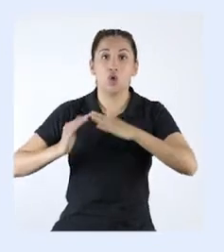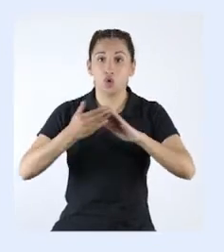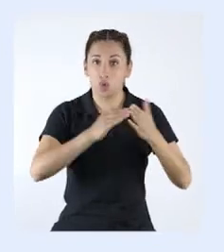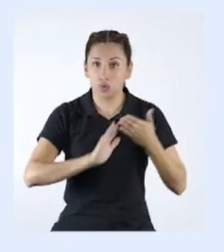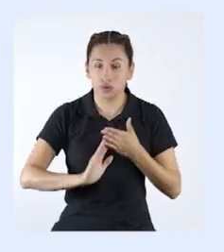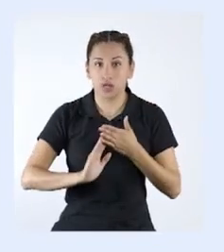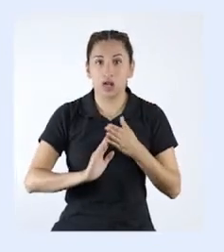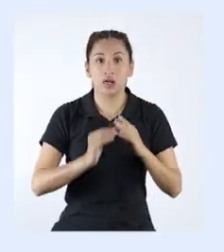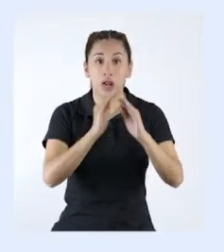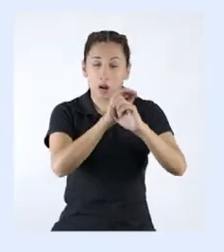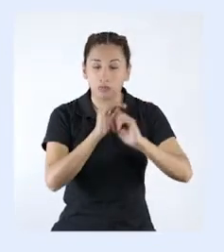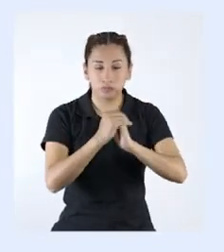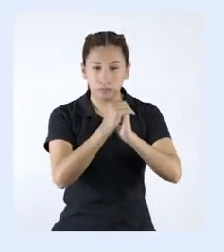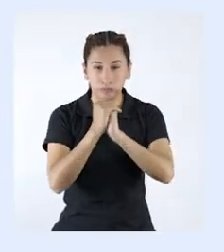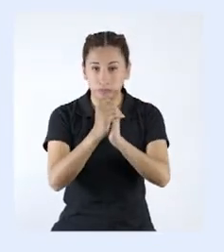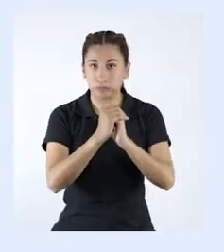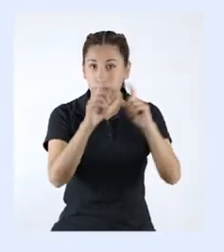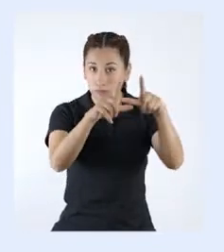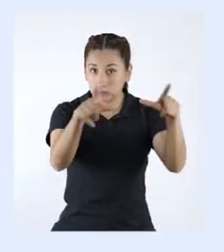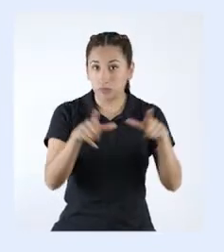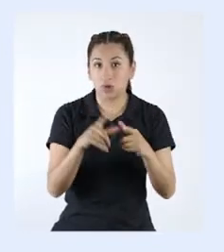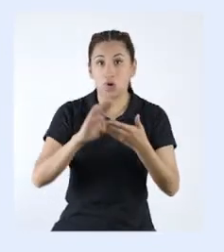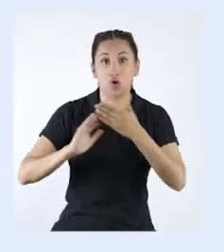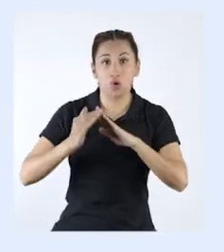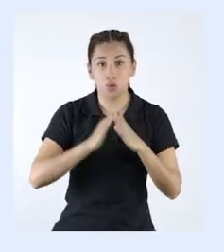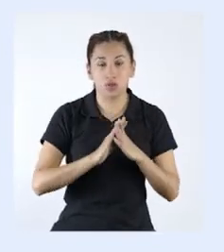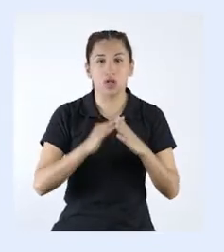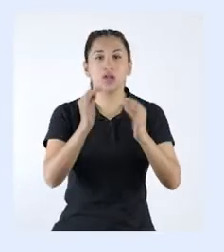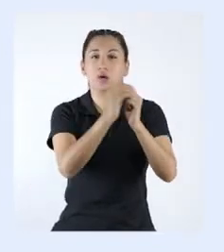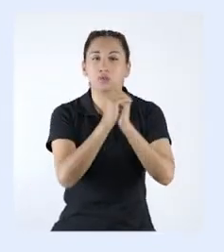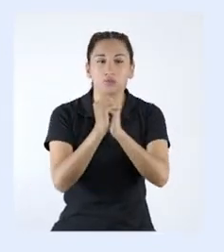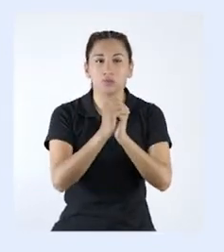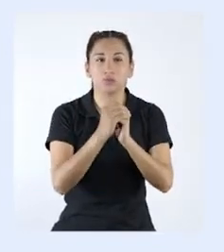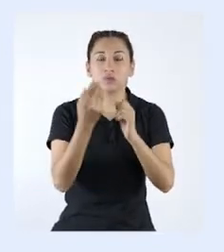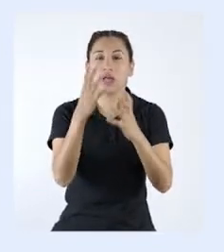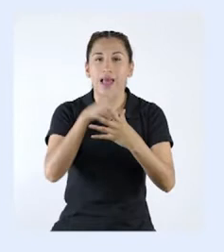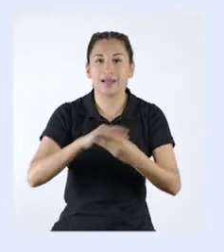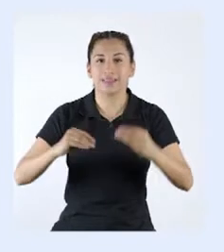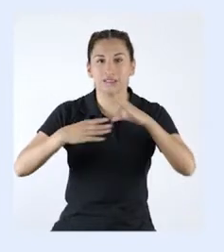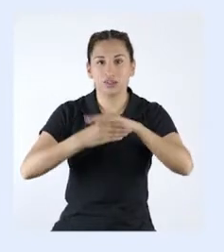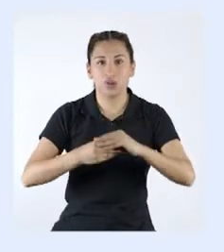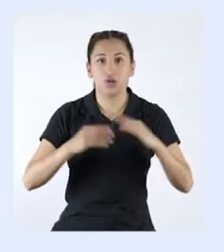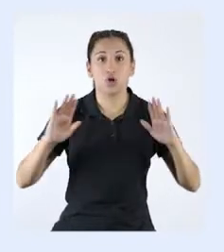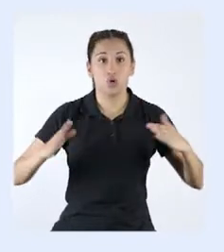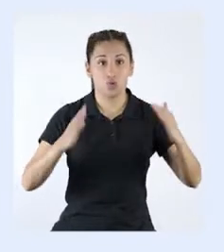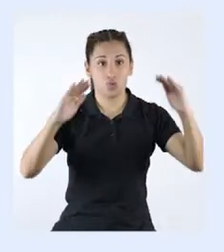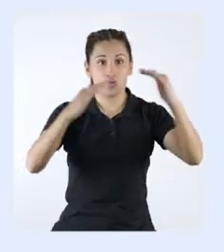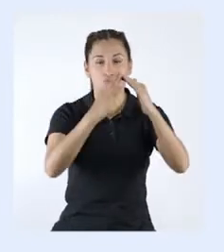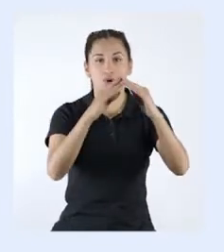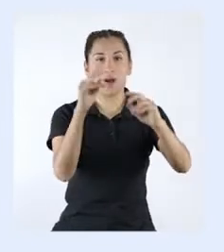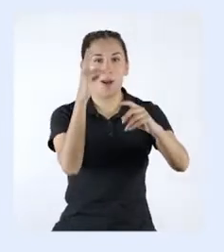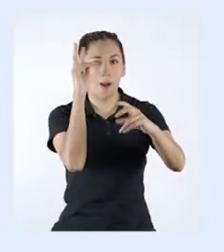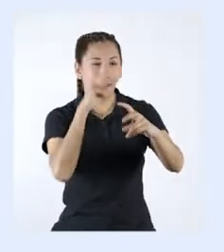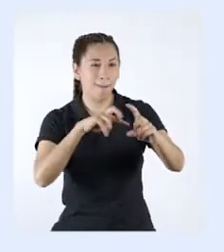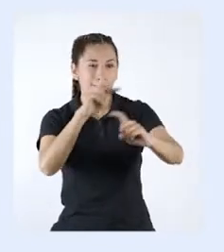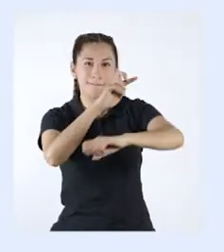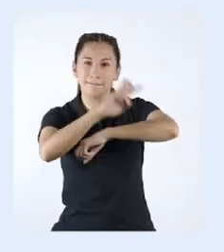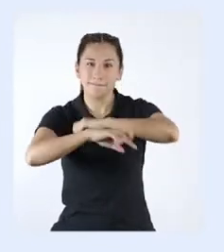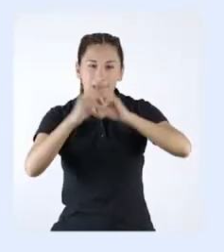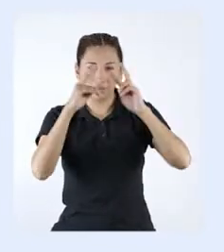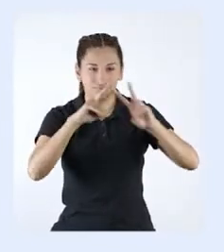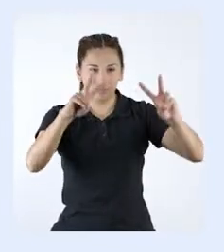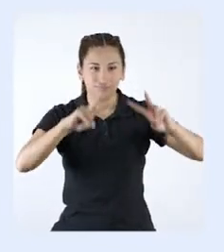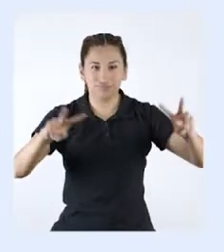comunales, santuarios nacionales, santuarios históricos, reservas paisajísticas, bosques de